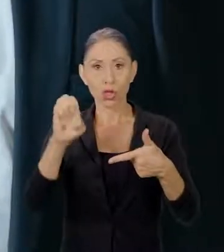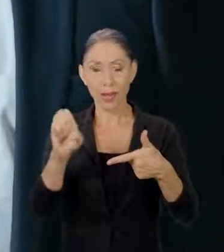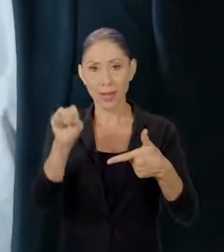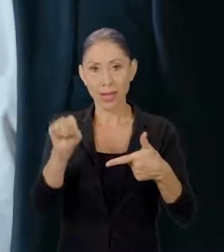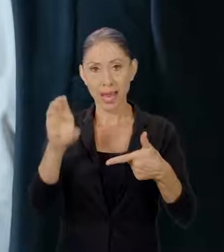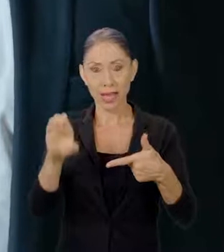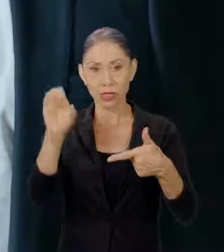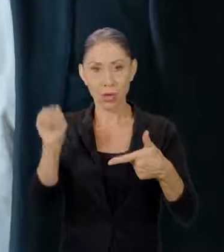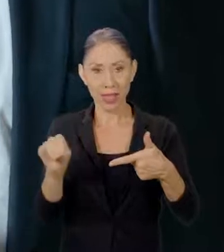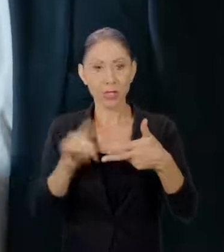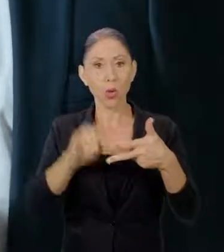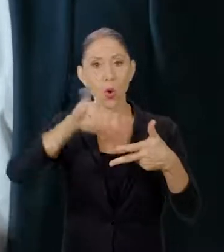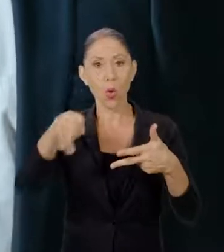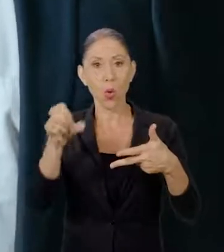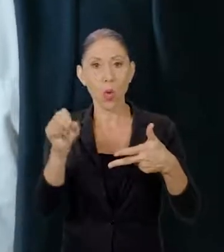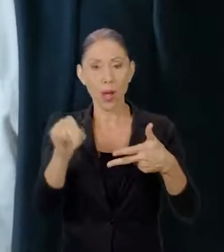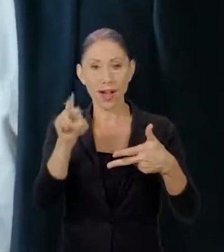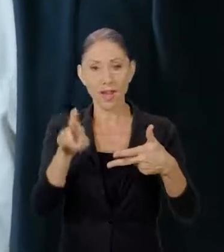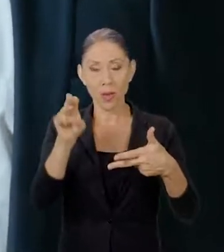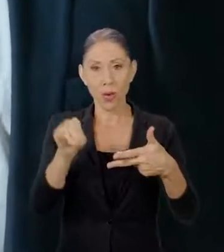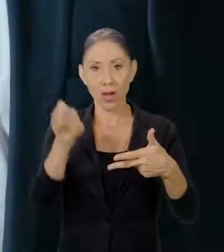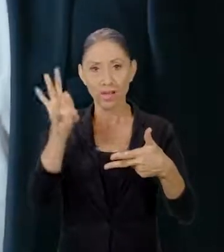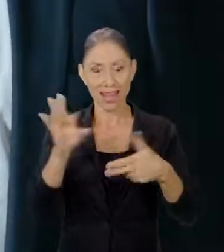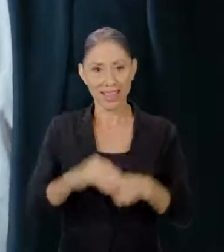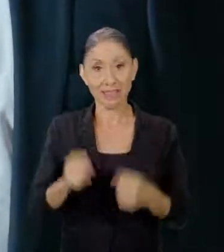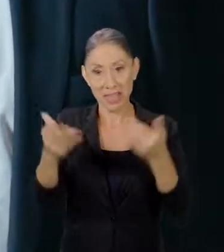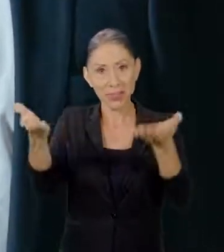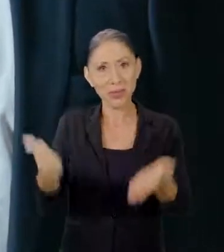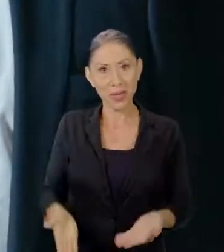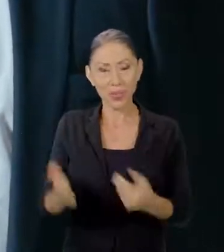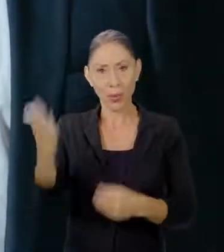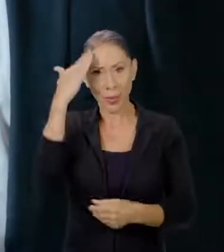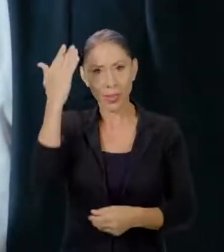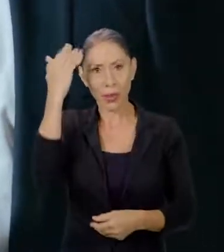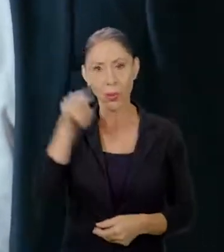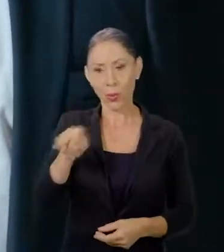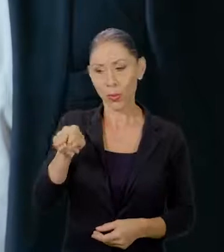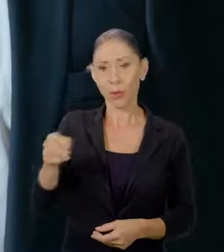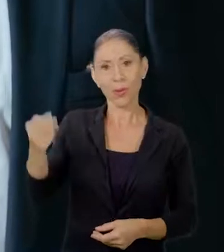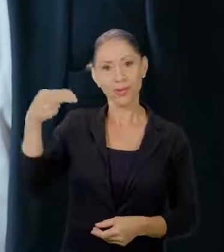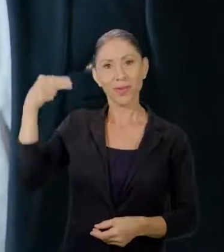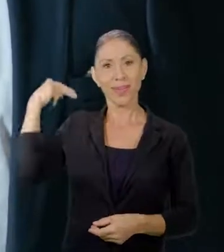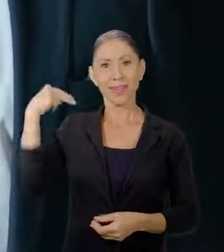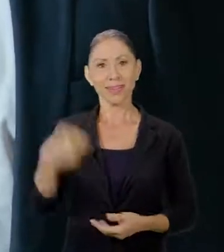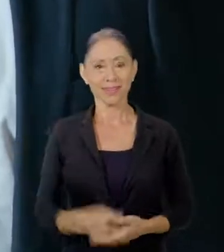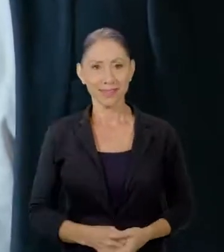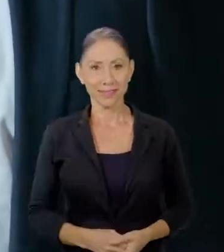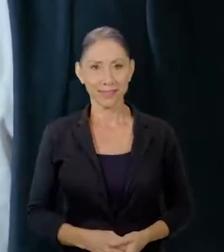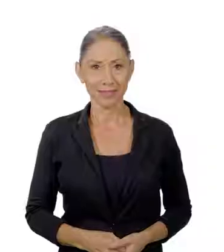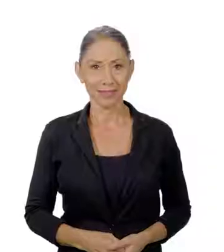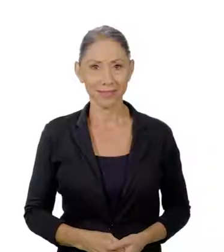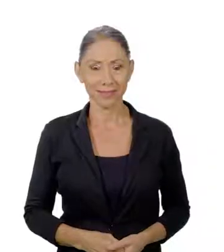Castro Madriz? ¿O Juan Rafael Mora Fernández? Esto es Un Encuentro con la